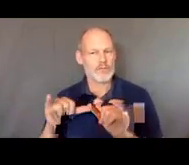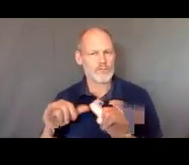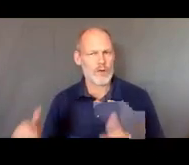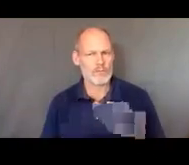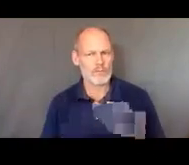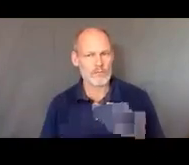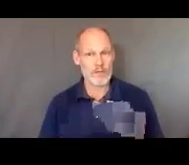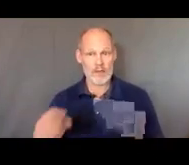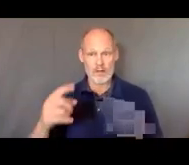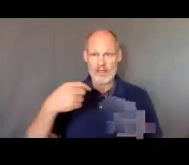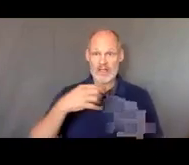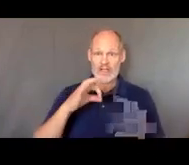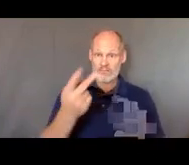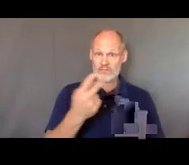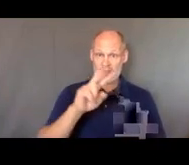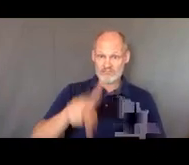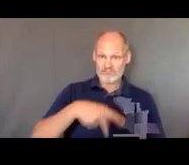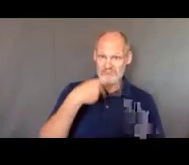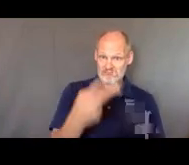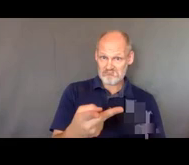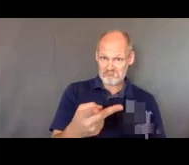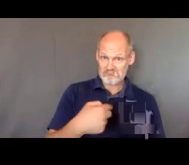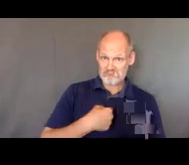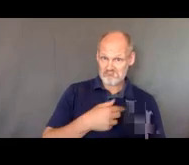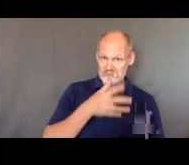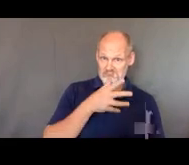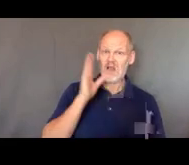si yo fuese usted gracias Debbie